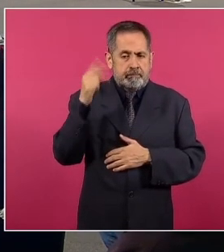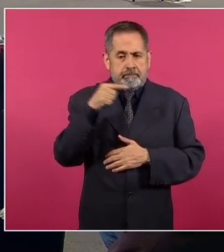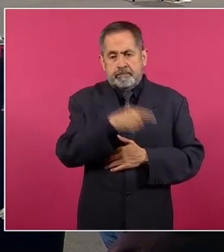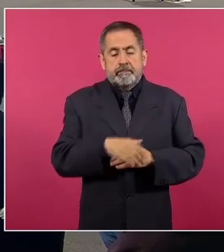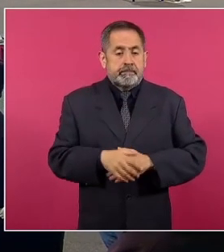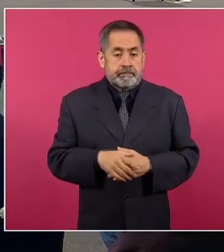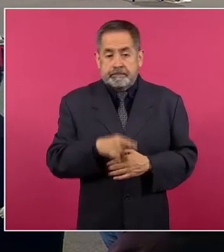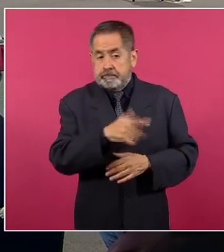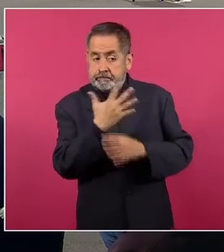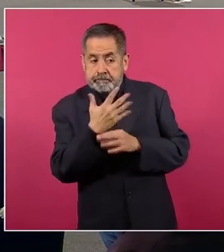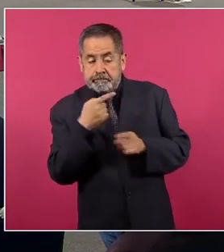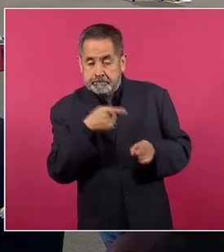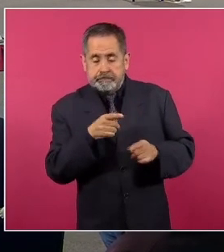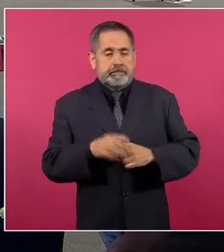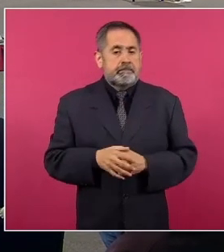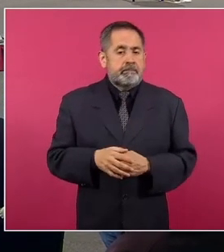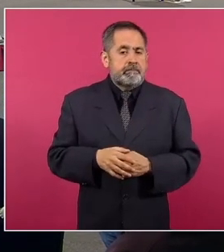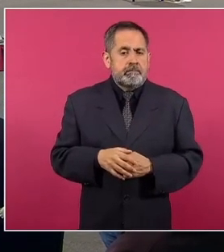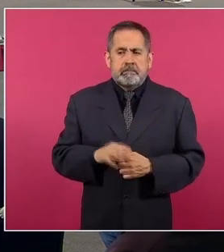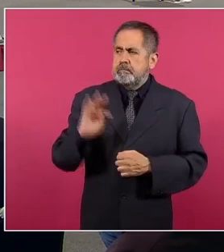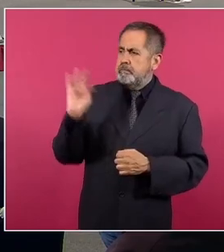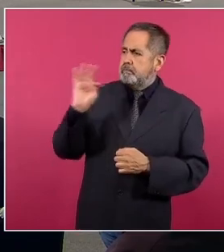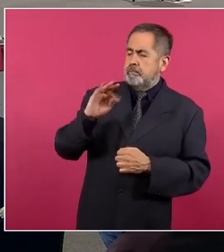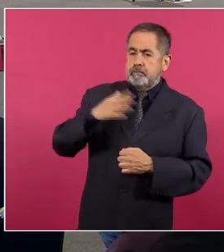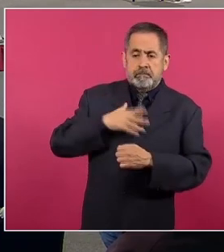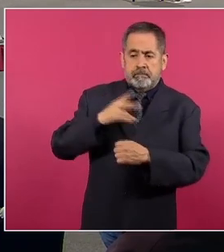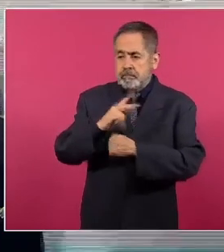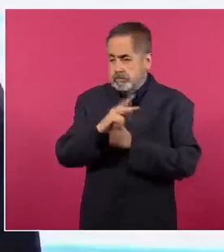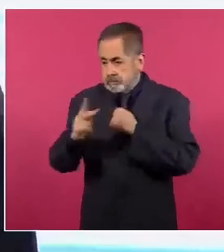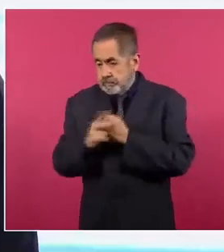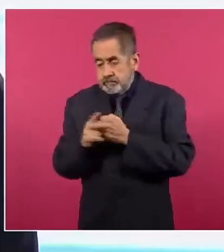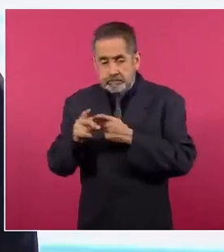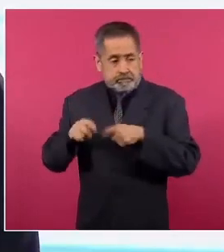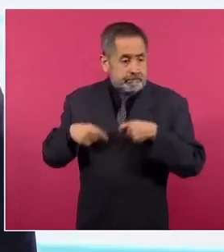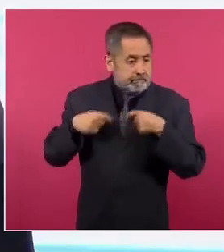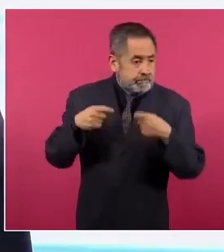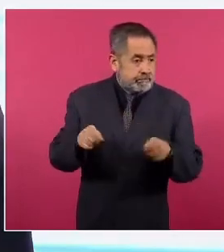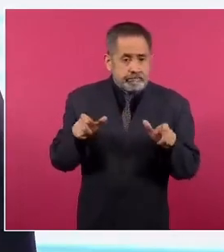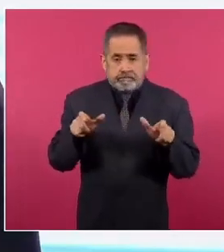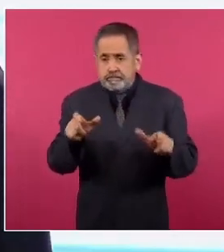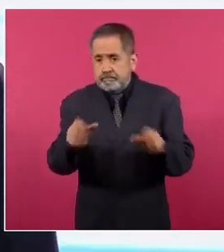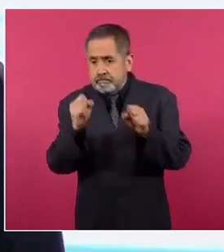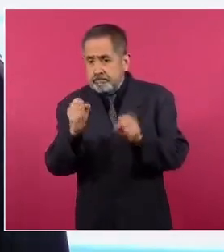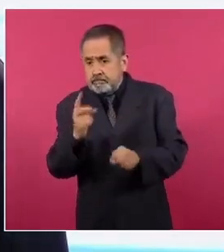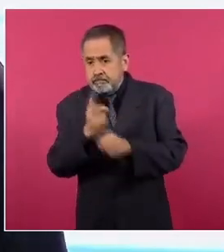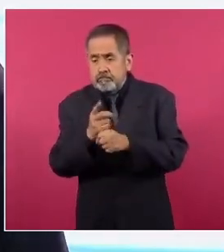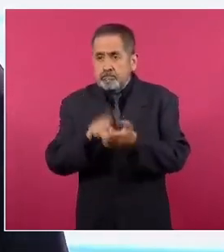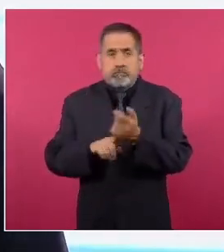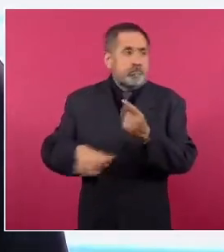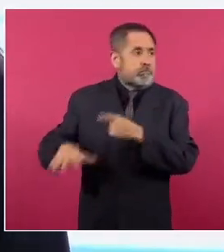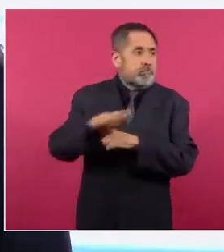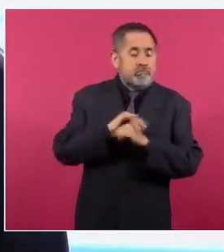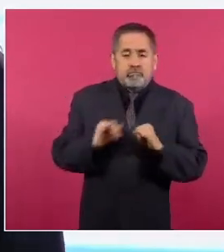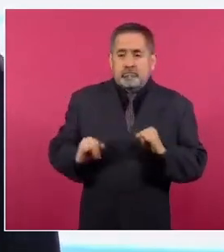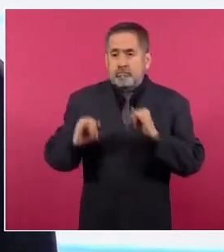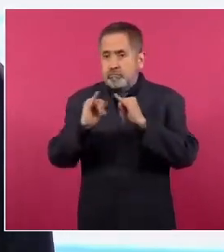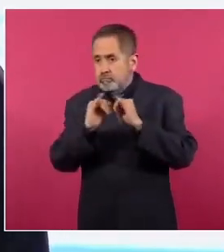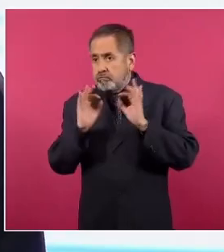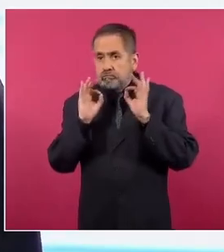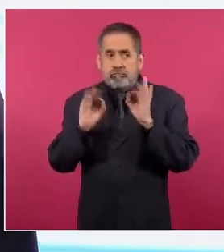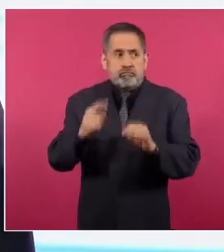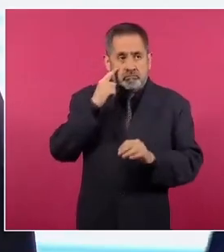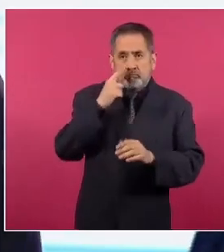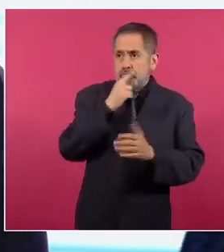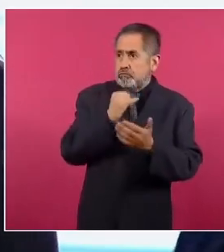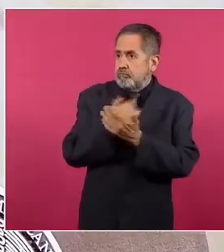Él dice, si en nuestro país las Fuerzas Armadas garantizan el funcionamiento de las instituciones democráticas, el